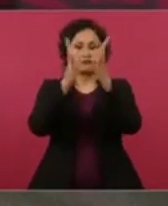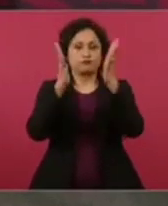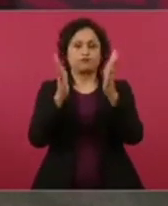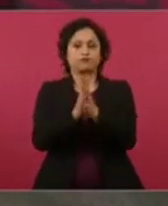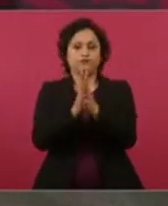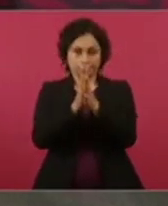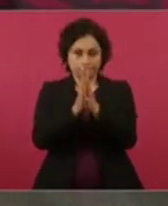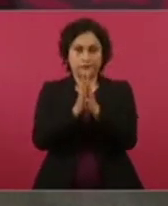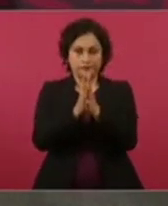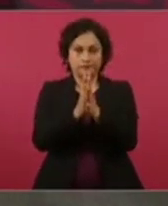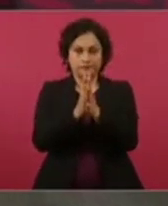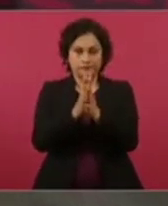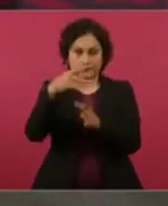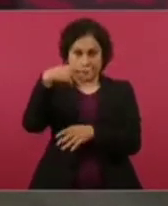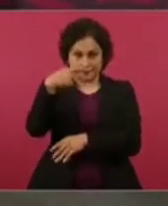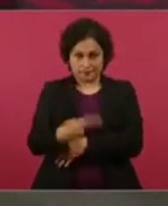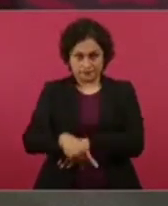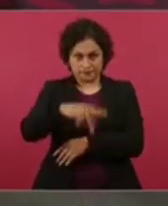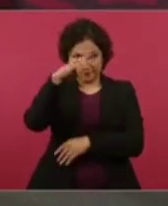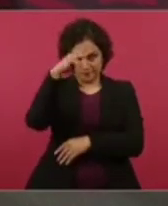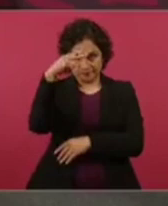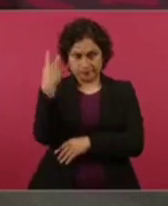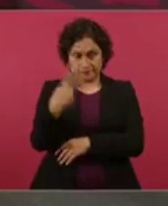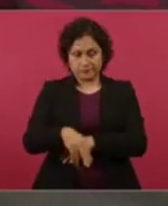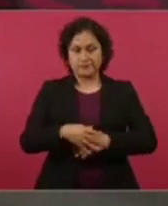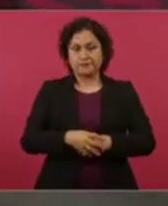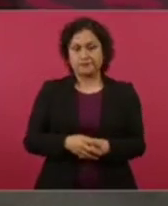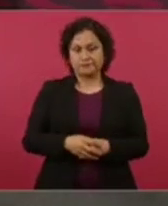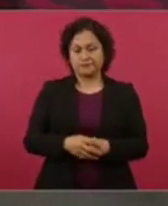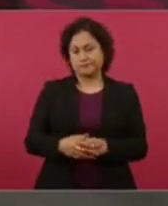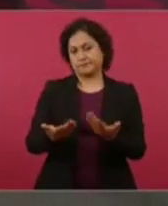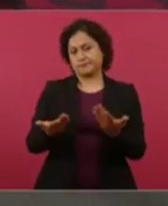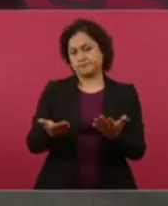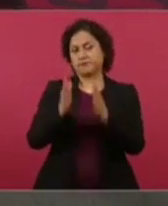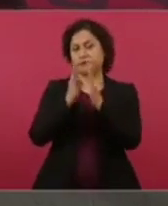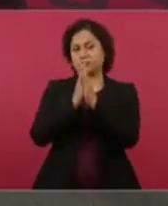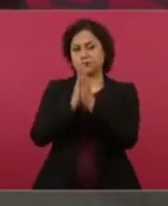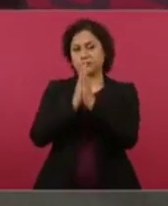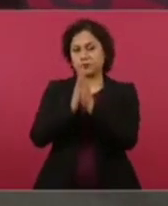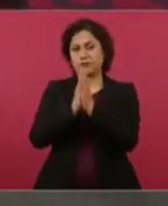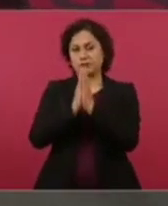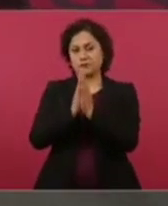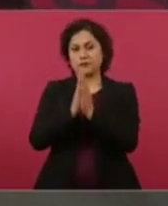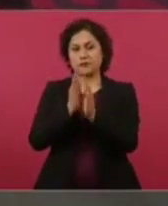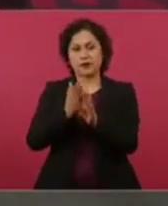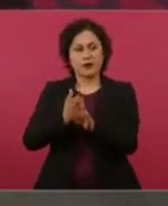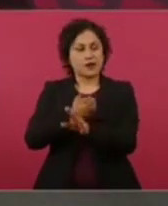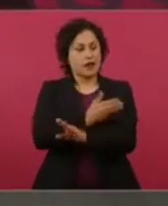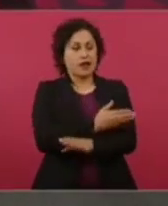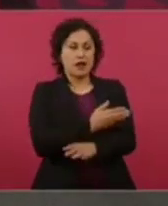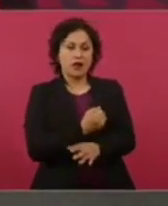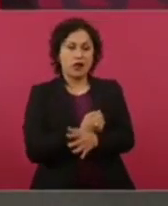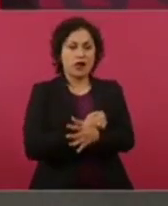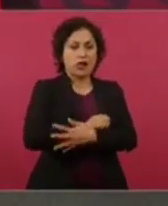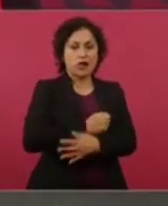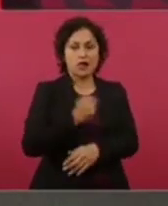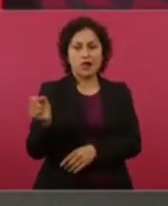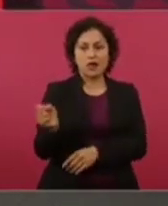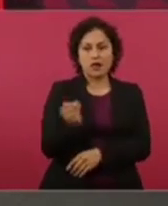de que ya no haya influyentismo,